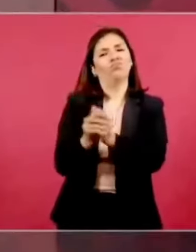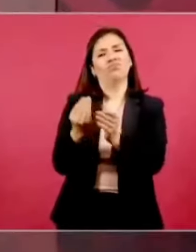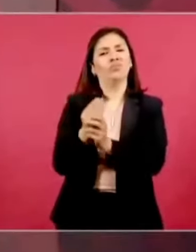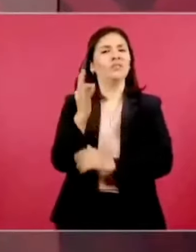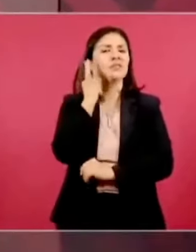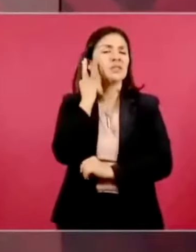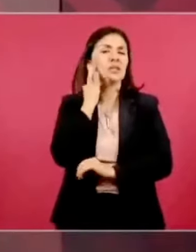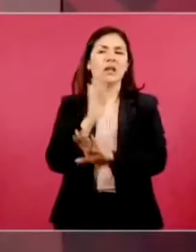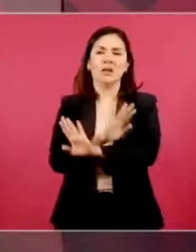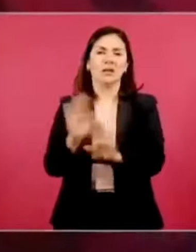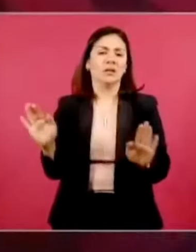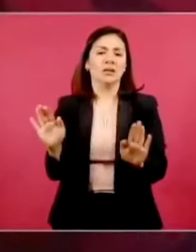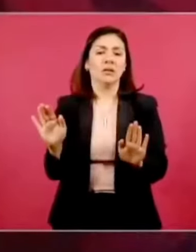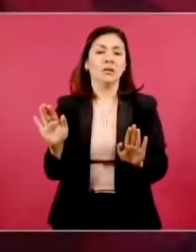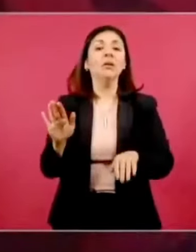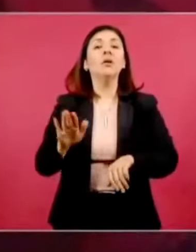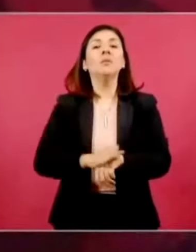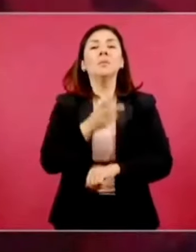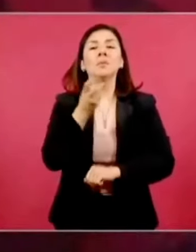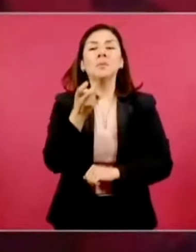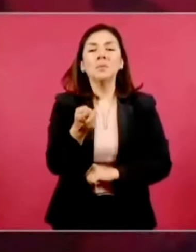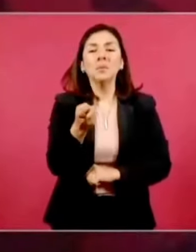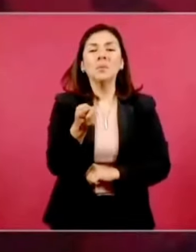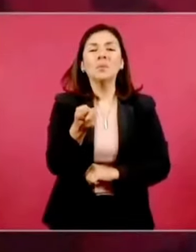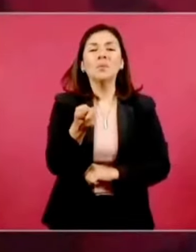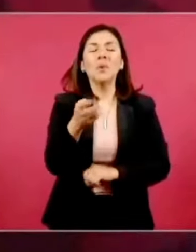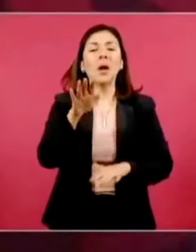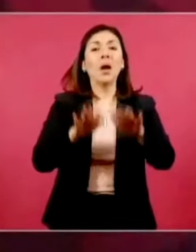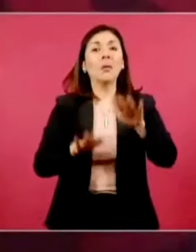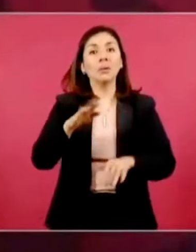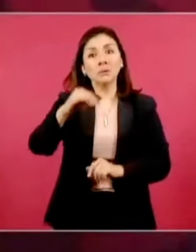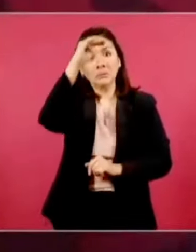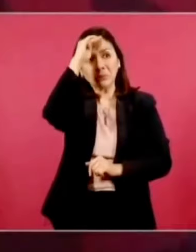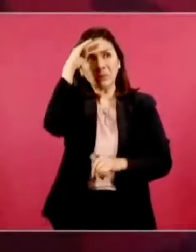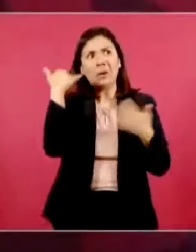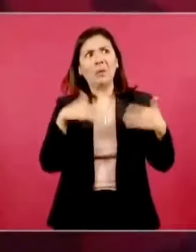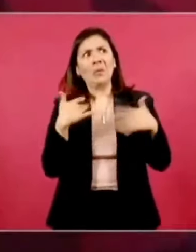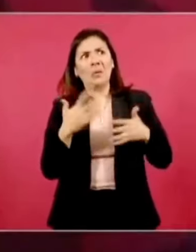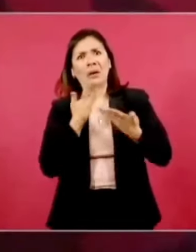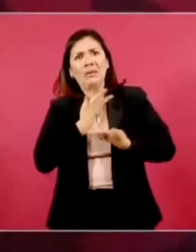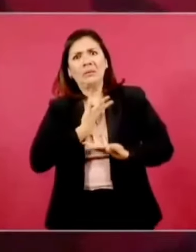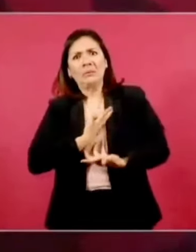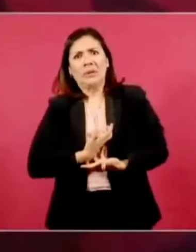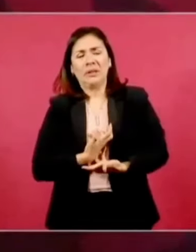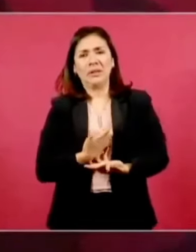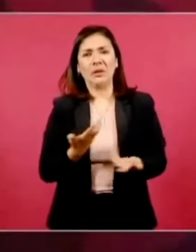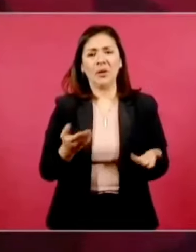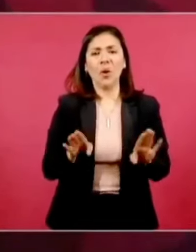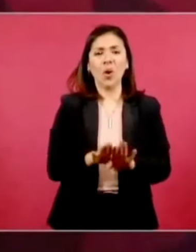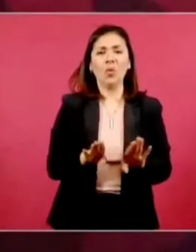Por eso se espantan los